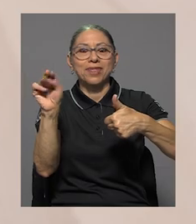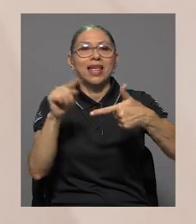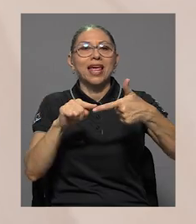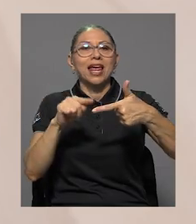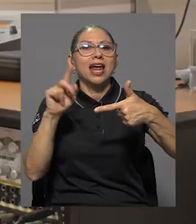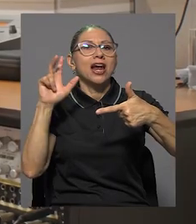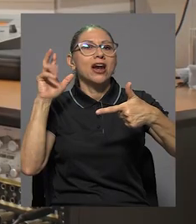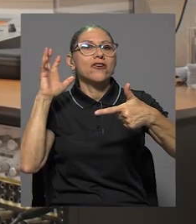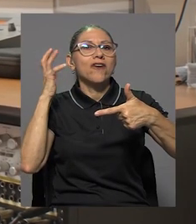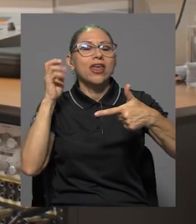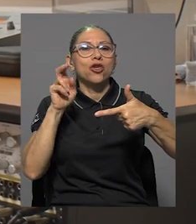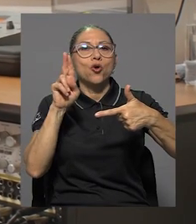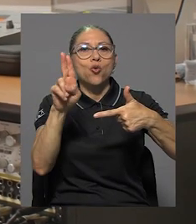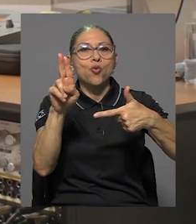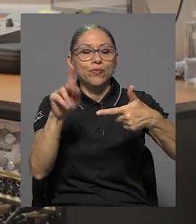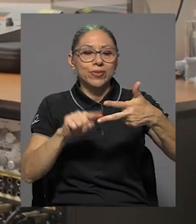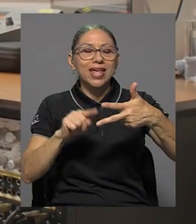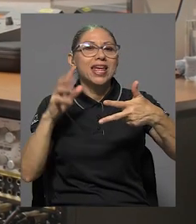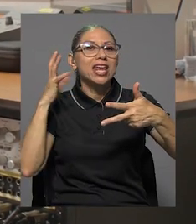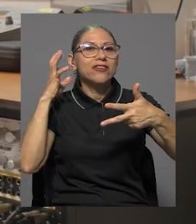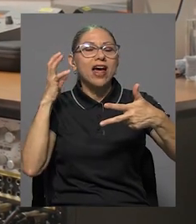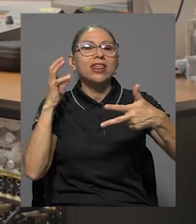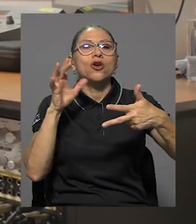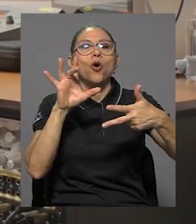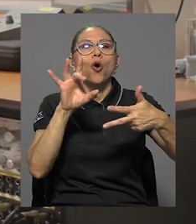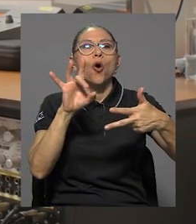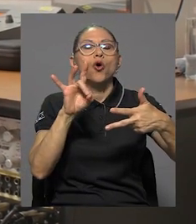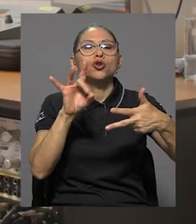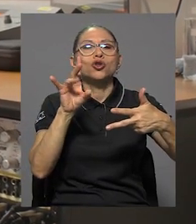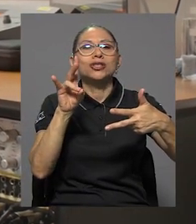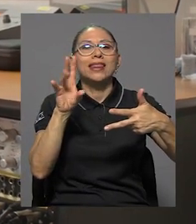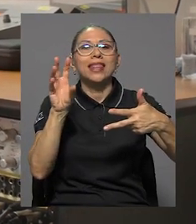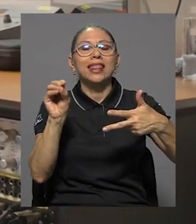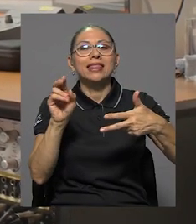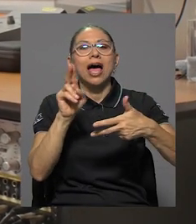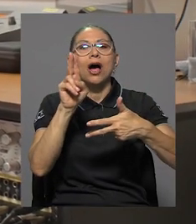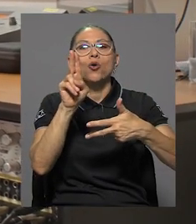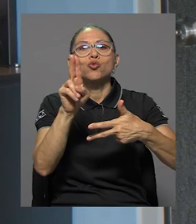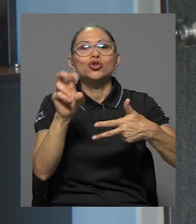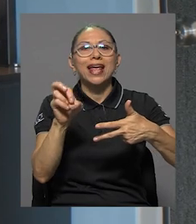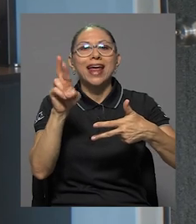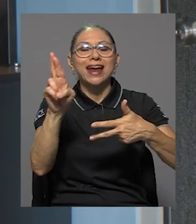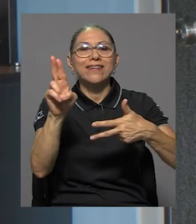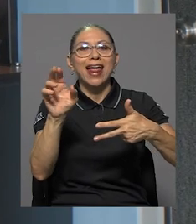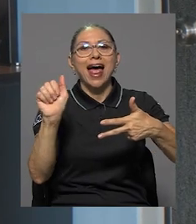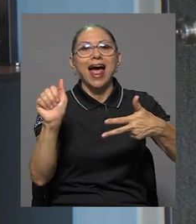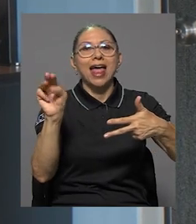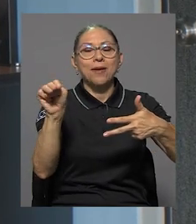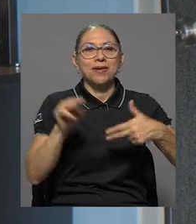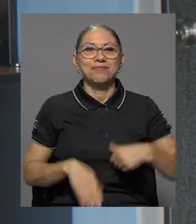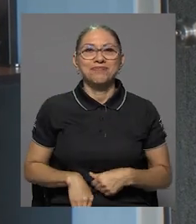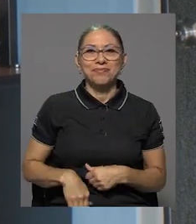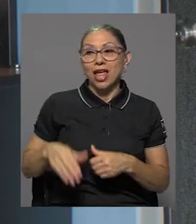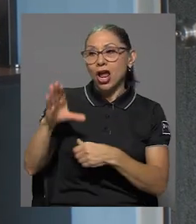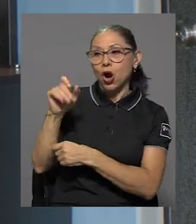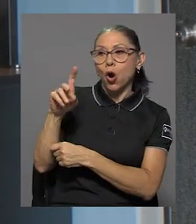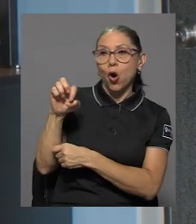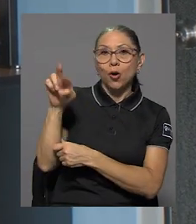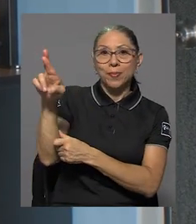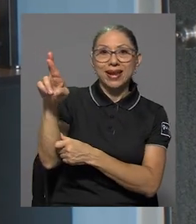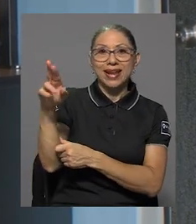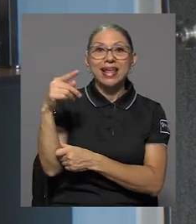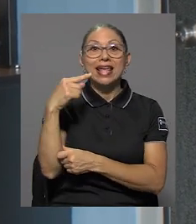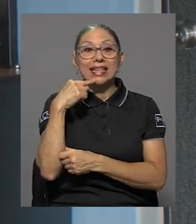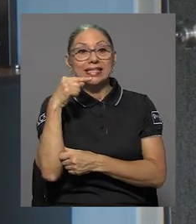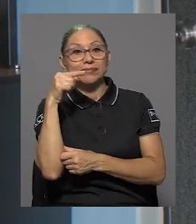Radio U y Radio 870 UCR en amplitud modulada. Según el acuerdo del COLPER, se trata de